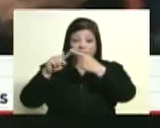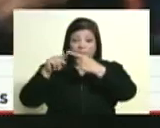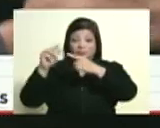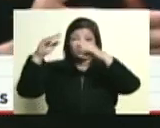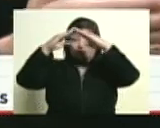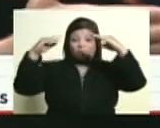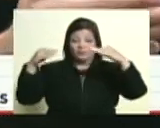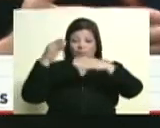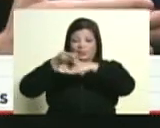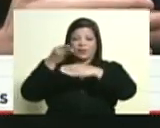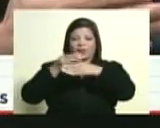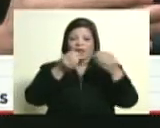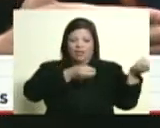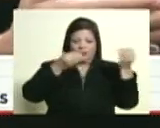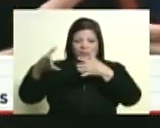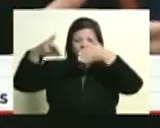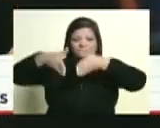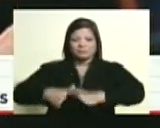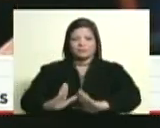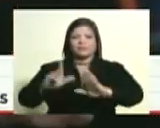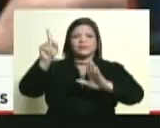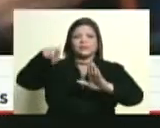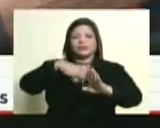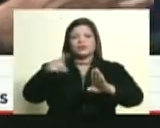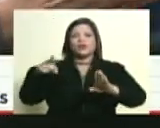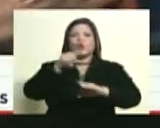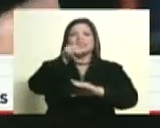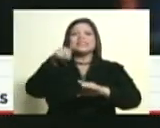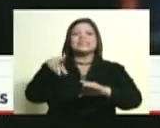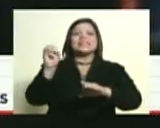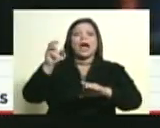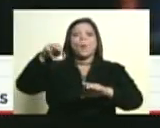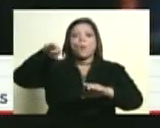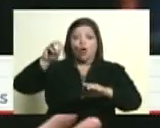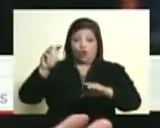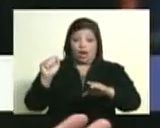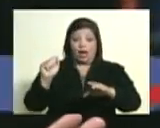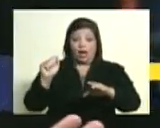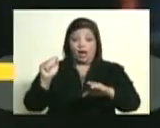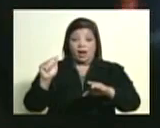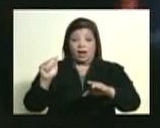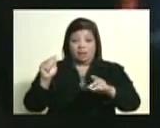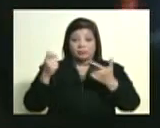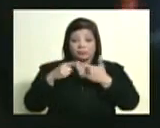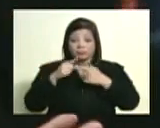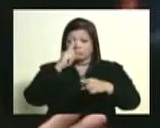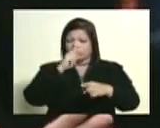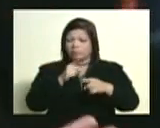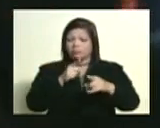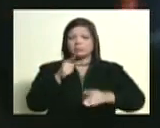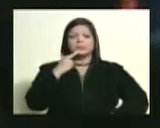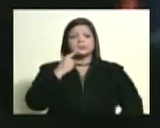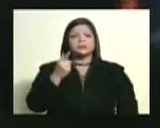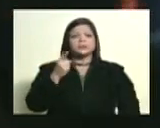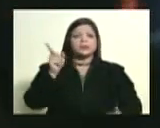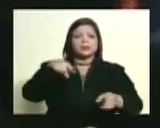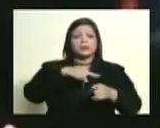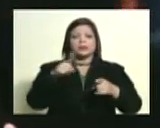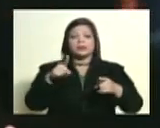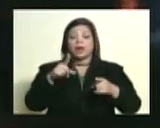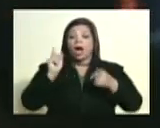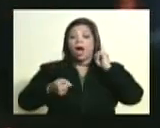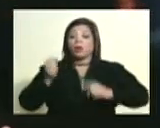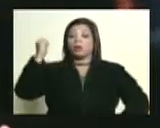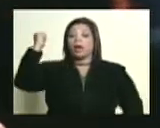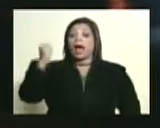si son esos los restos, quien lleva al panteón, uno de los sospechosos, el que pudo haber sido el asesino